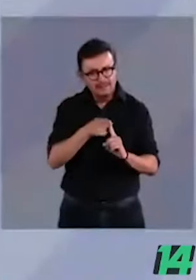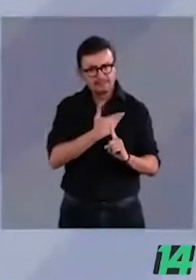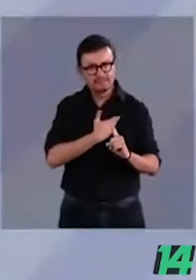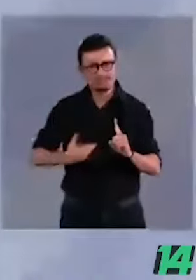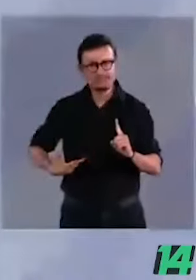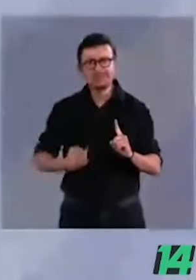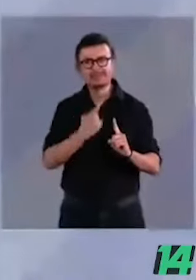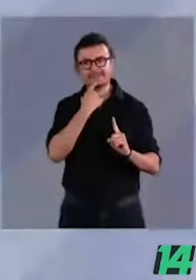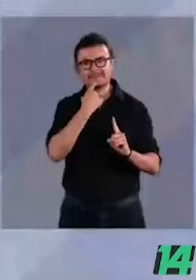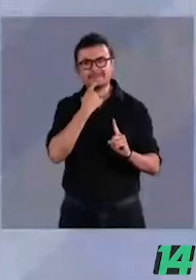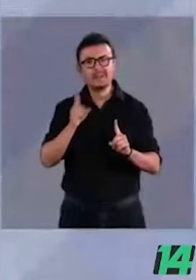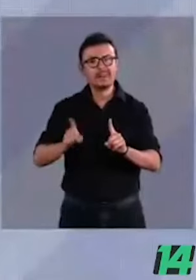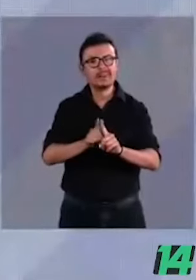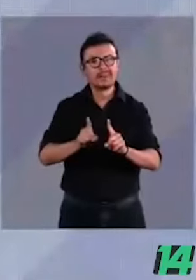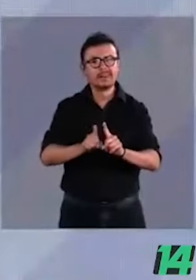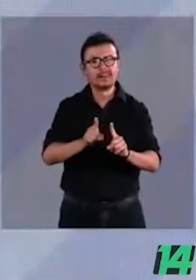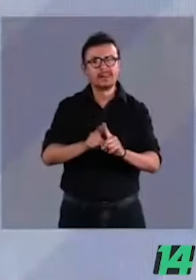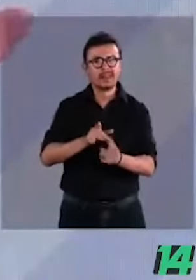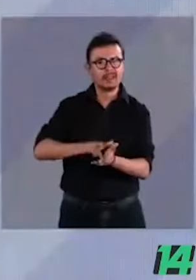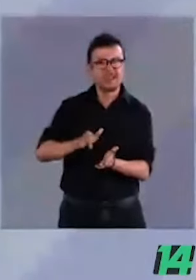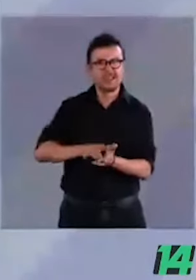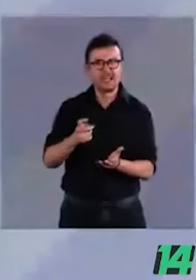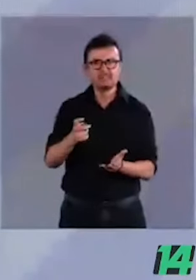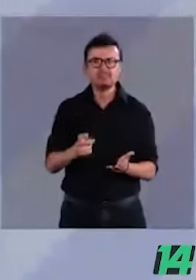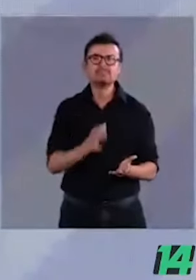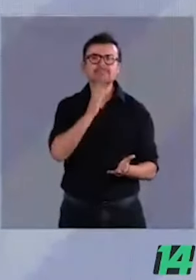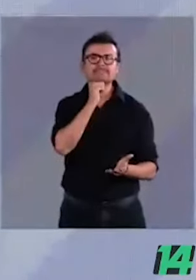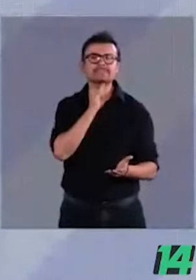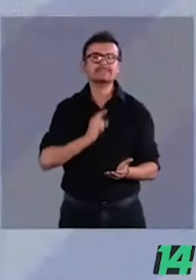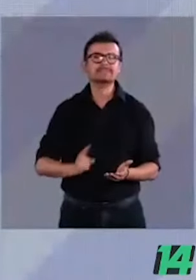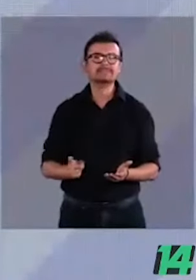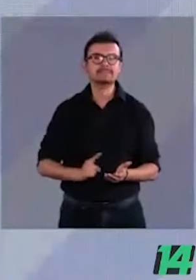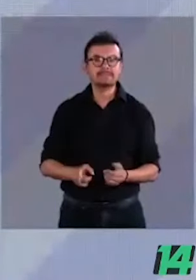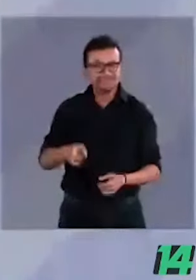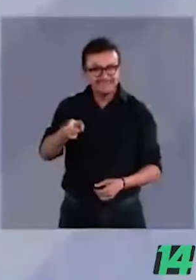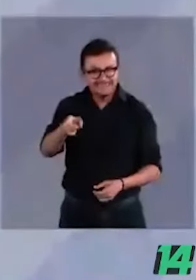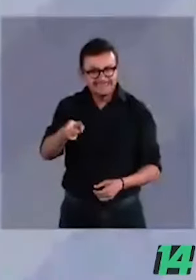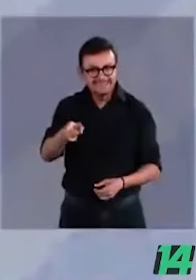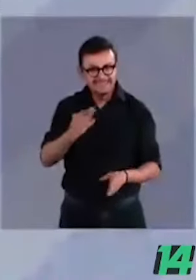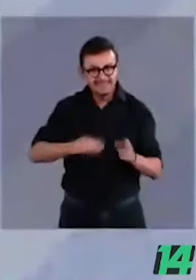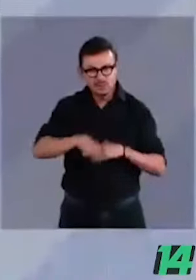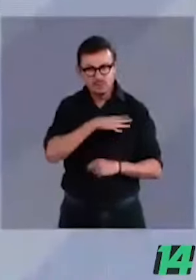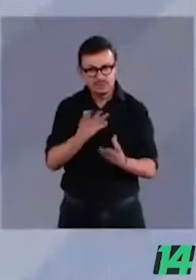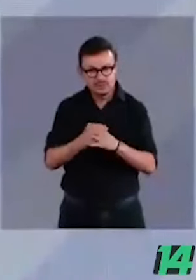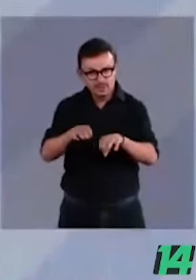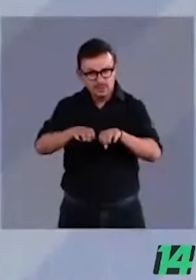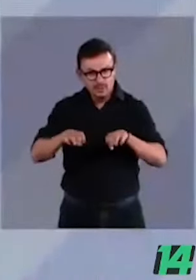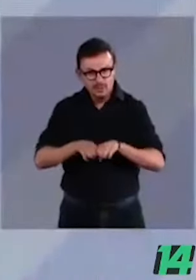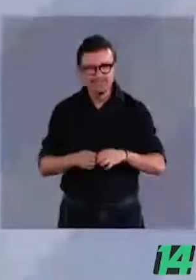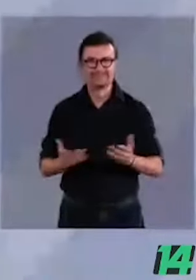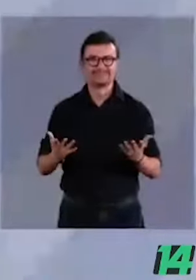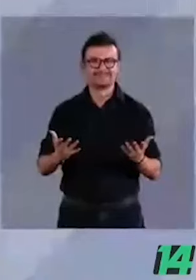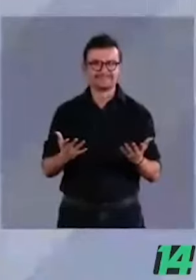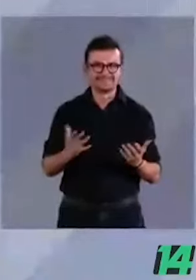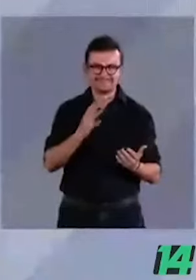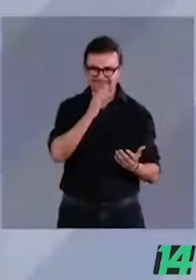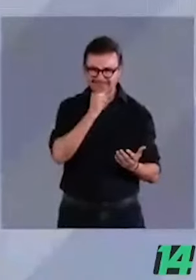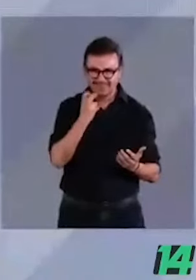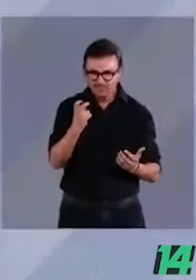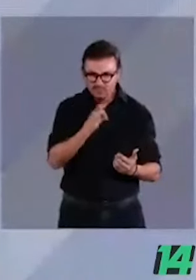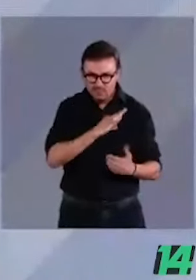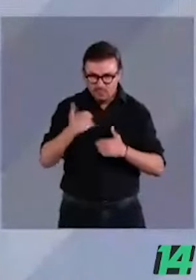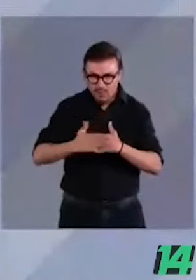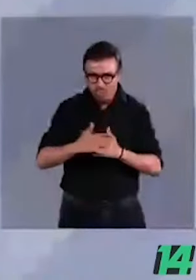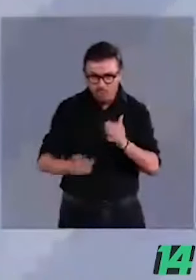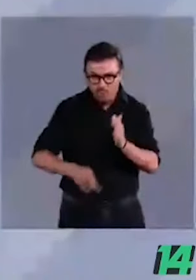parece inaceptable. Me parece inaceptable que la señora lo tenga en su equipo, por cierto. Pero eso no puede volver a pasar. No puede